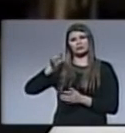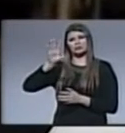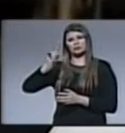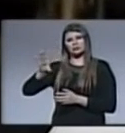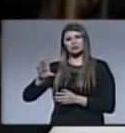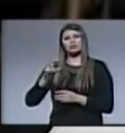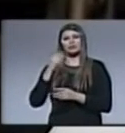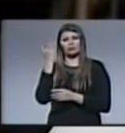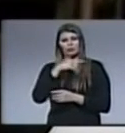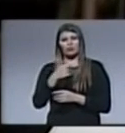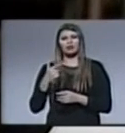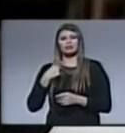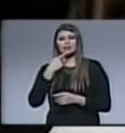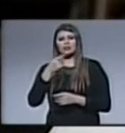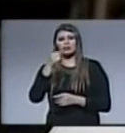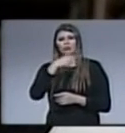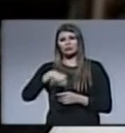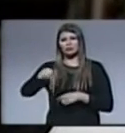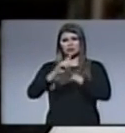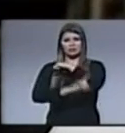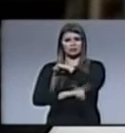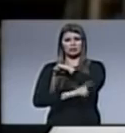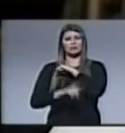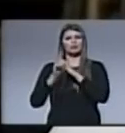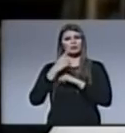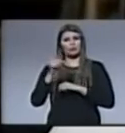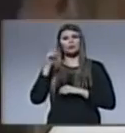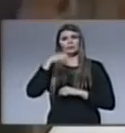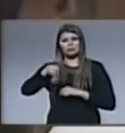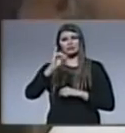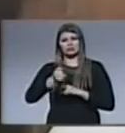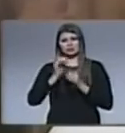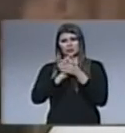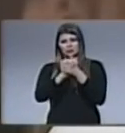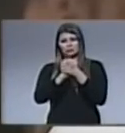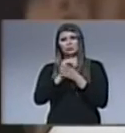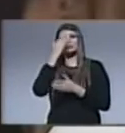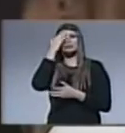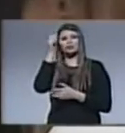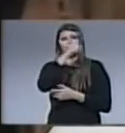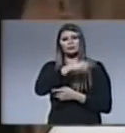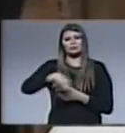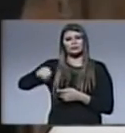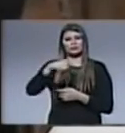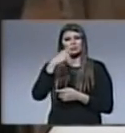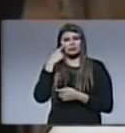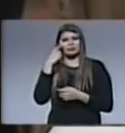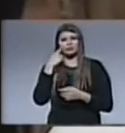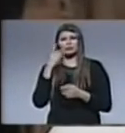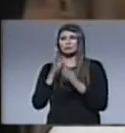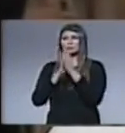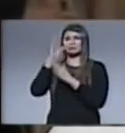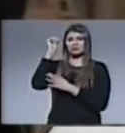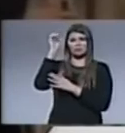ya no los llamo siervos sino amigos ¿por qué? porque ustedes conocen al Padre